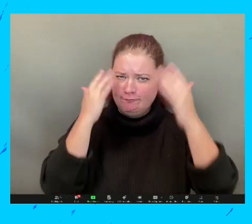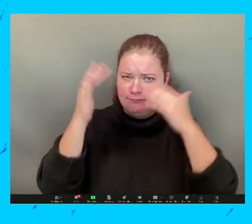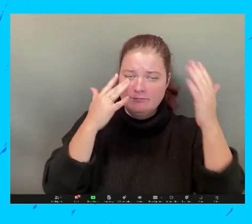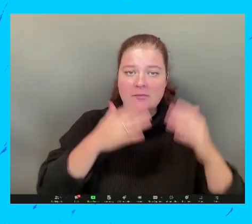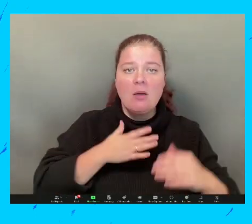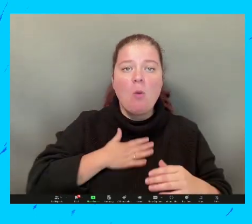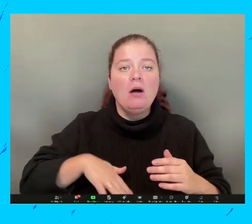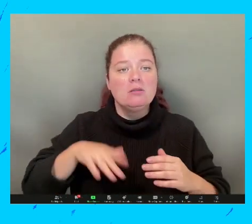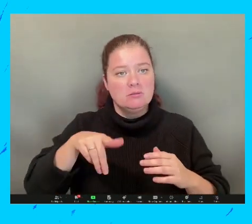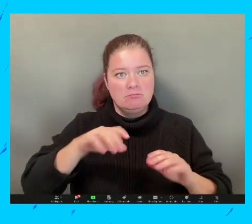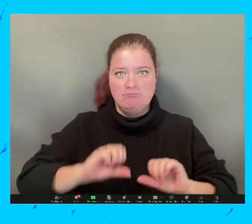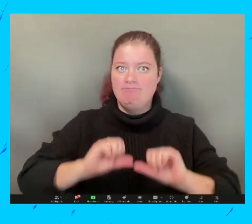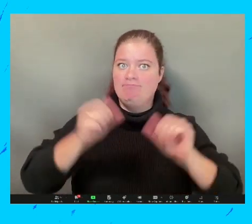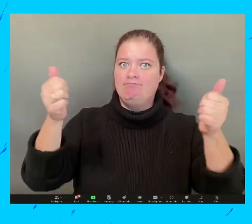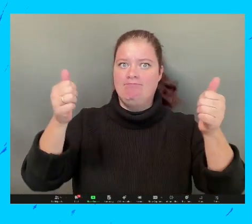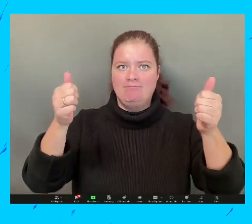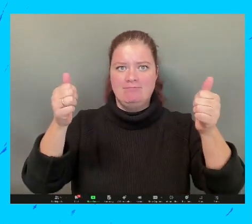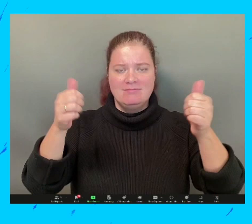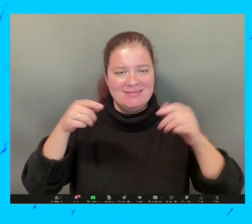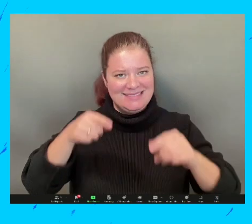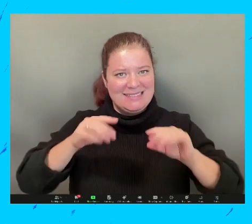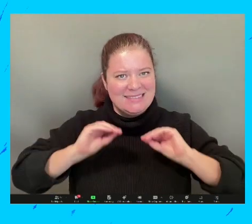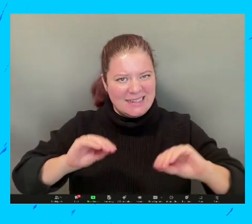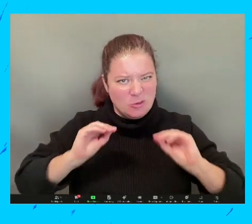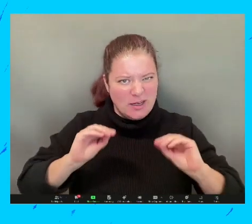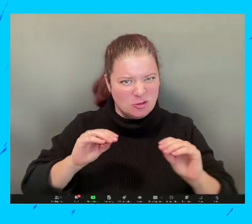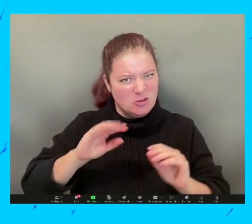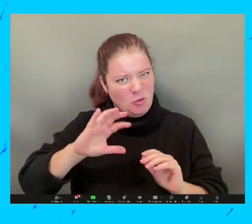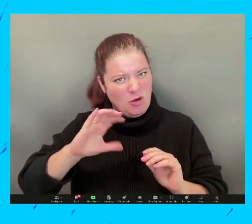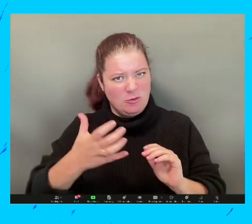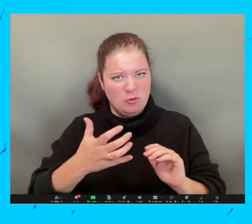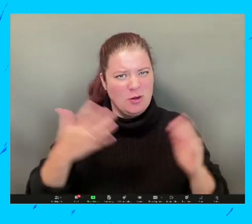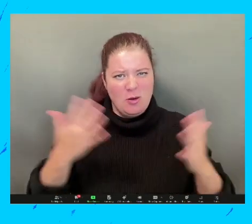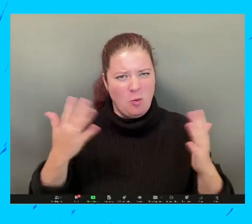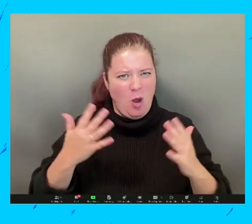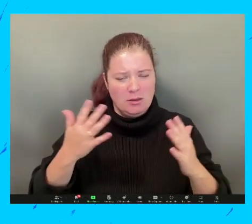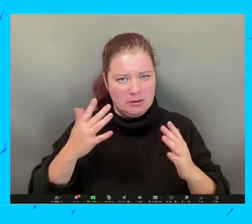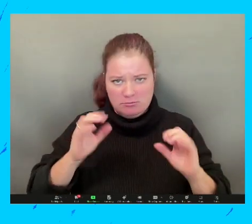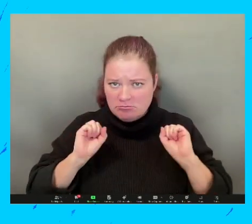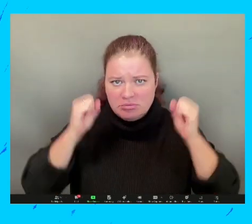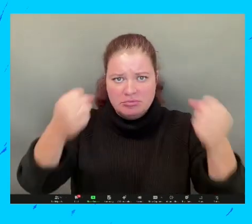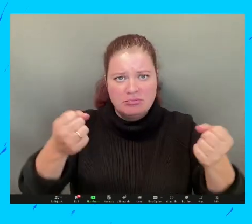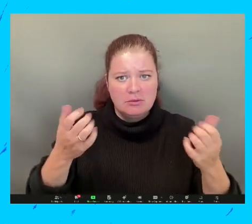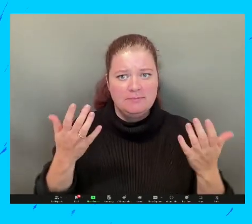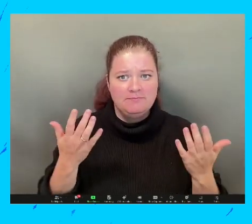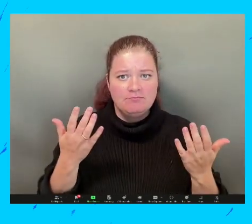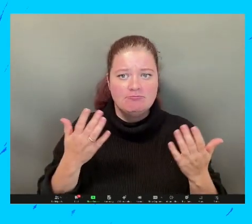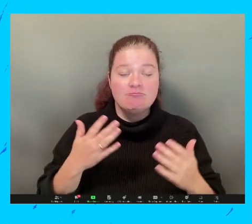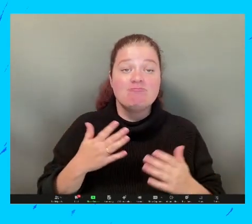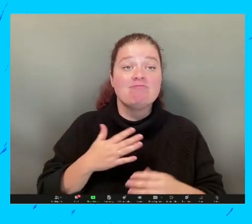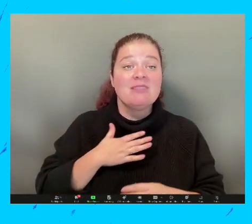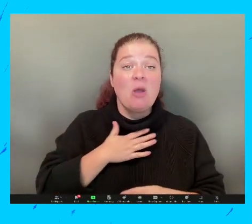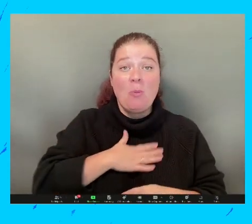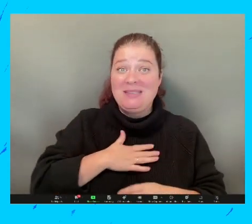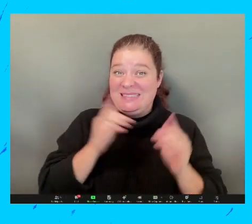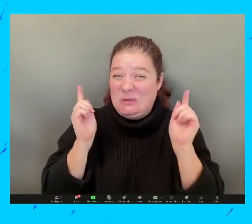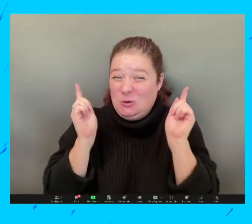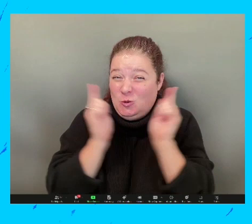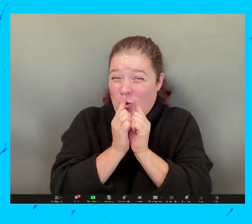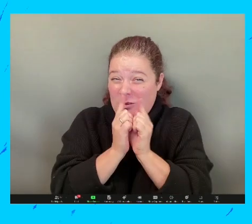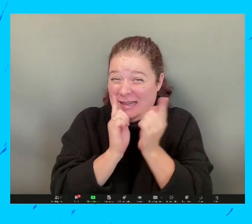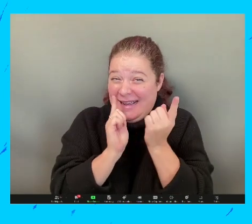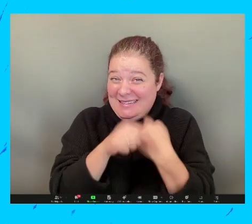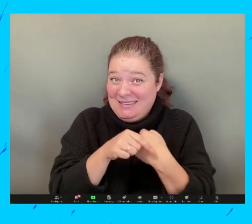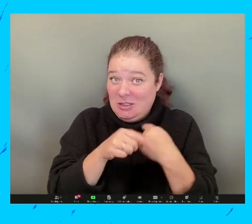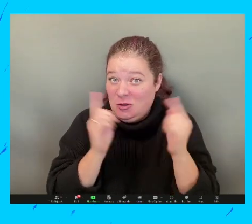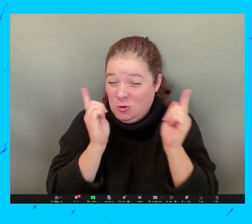acción tomarían para mejorar la situación con esta educación sexual completa en sus países. Y